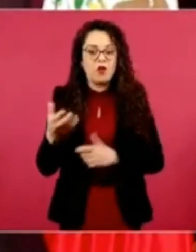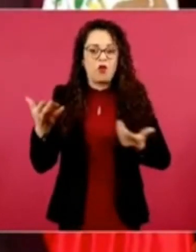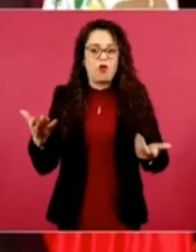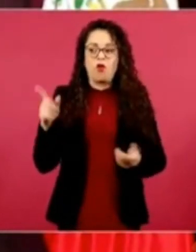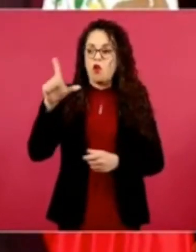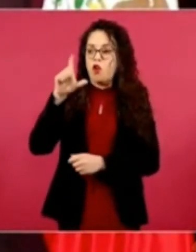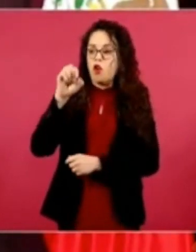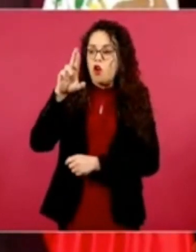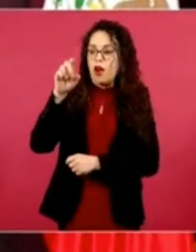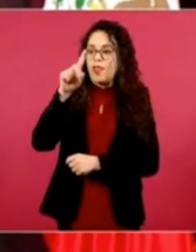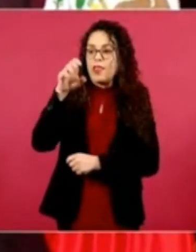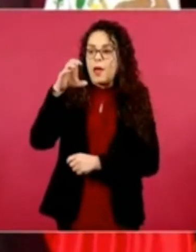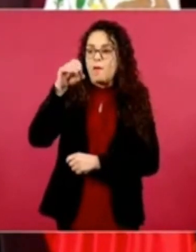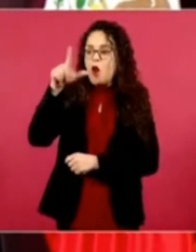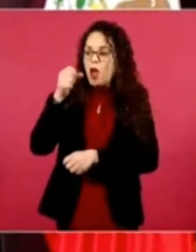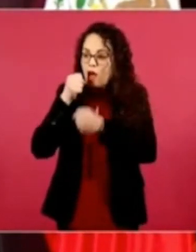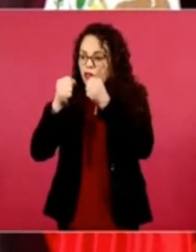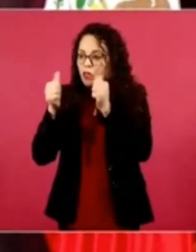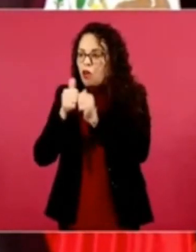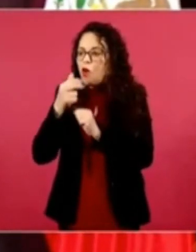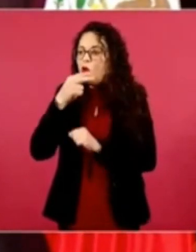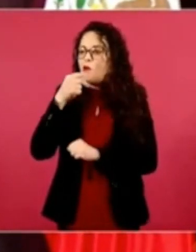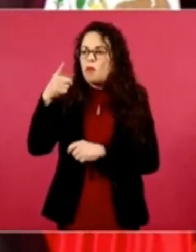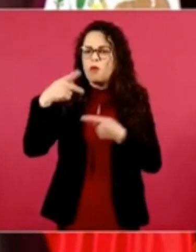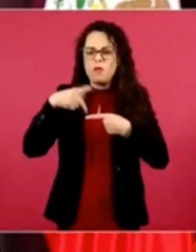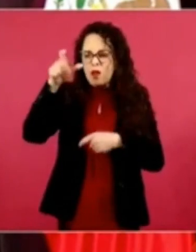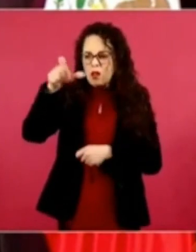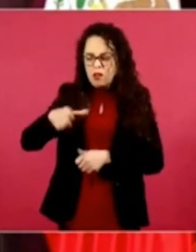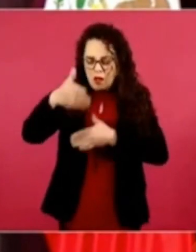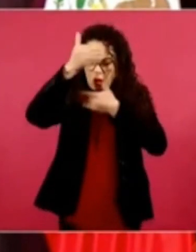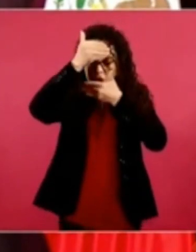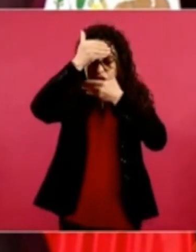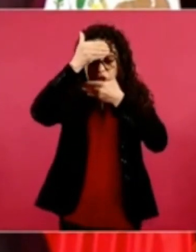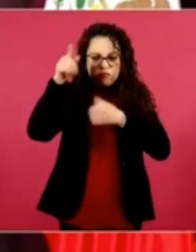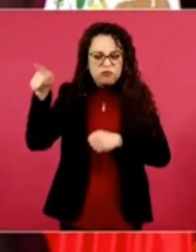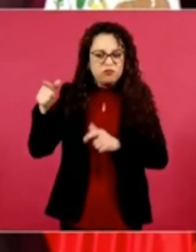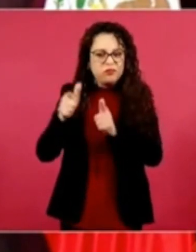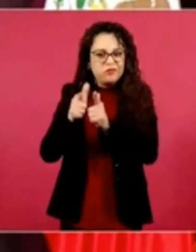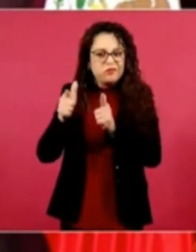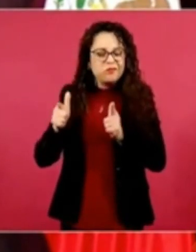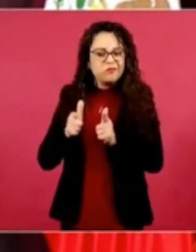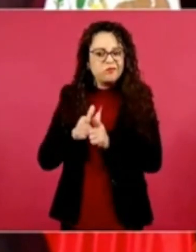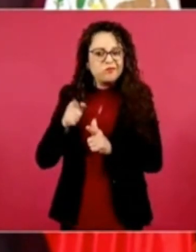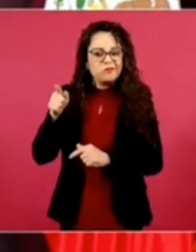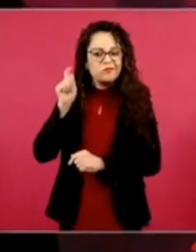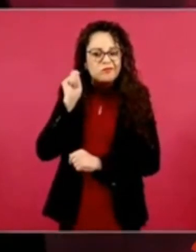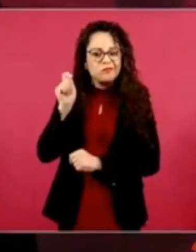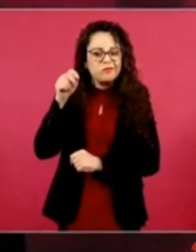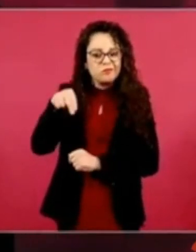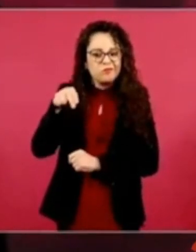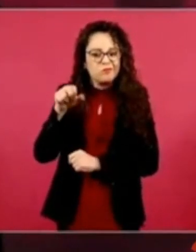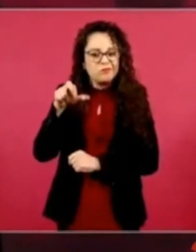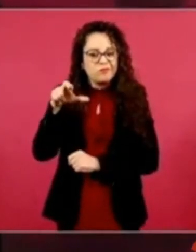encapuchado de un grupo y